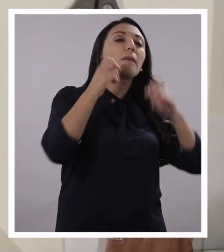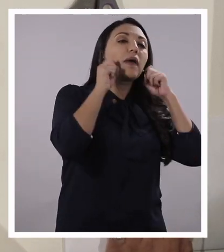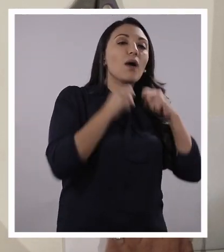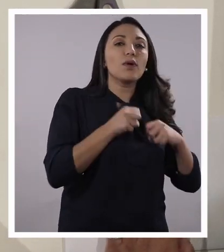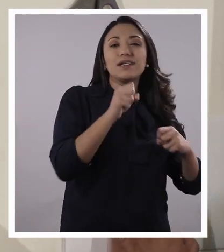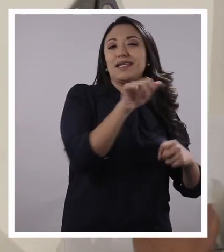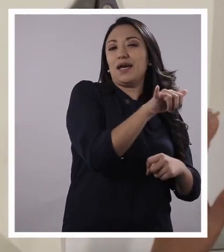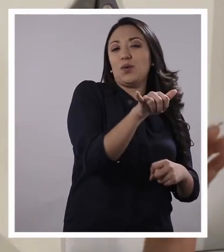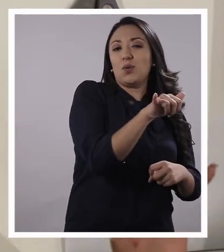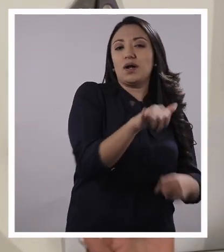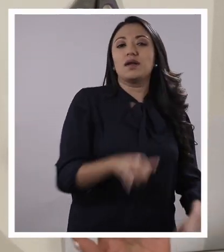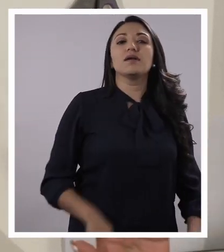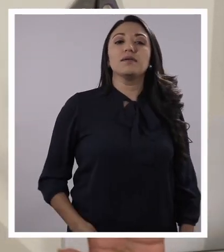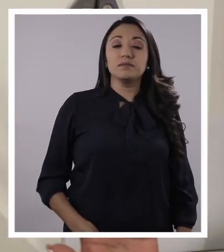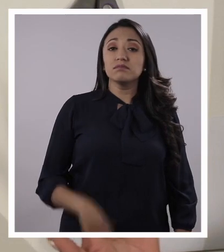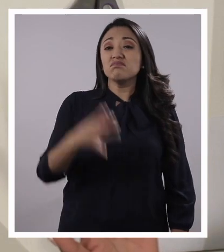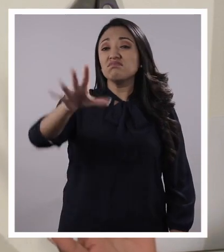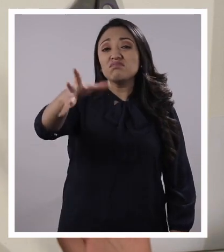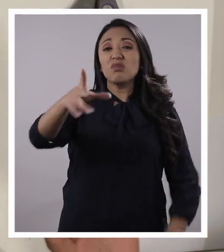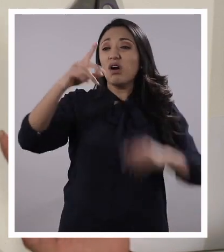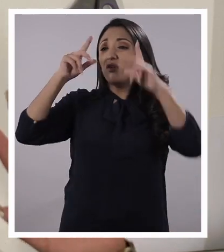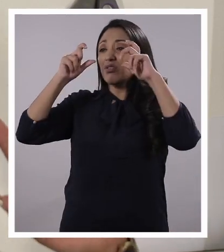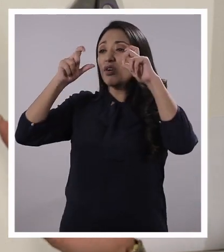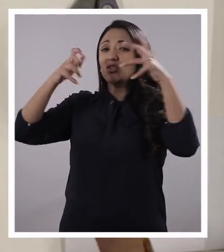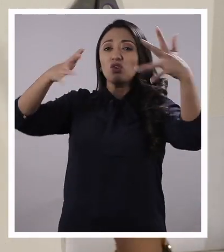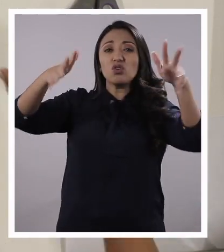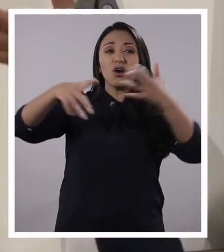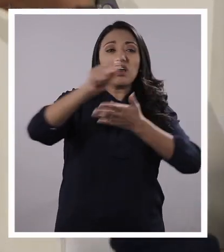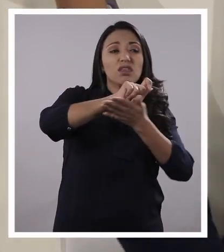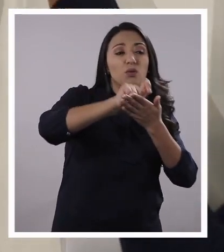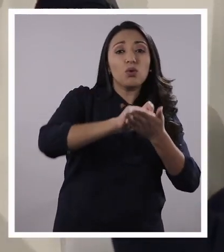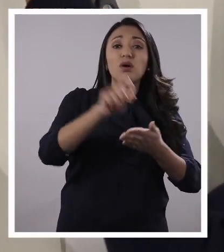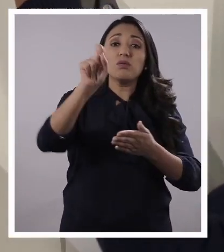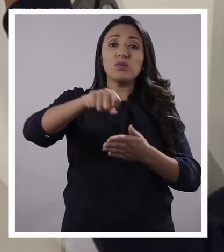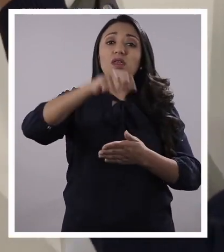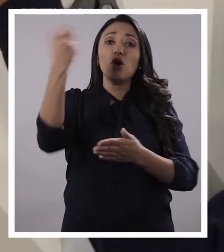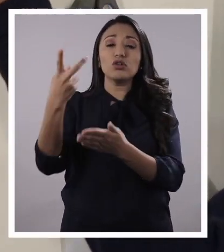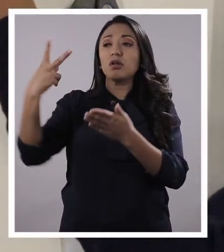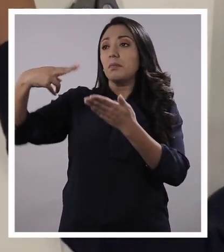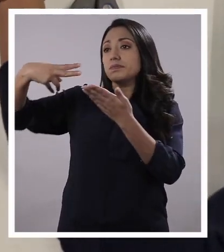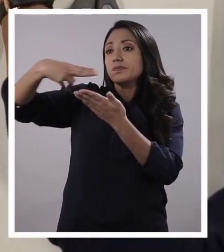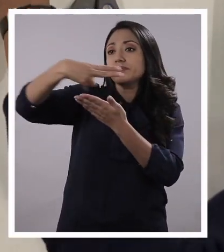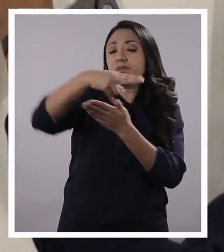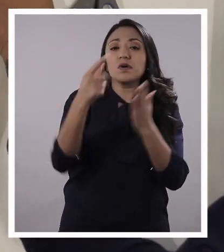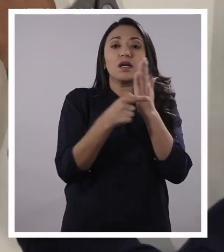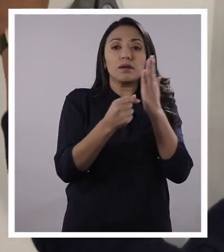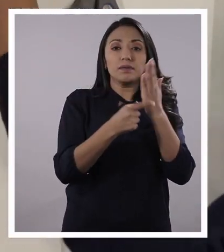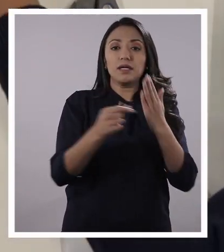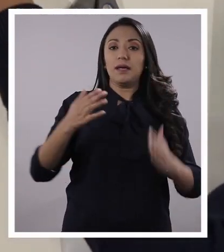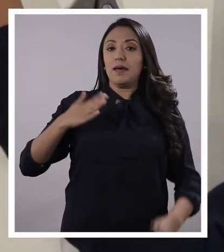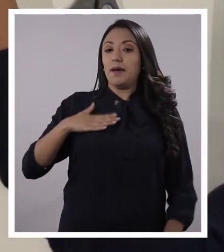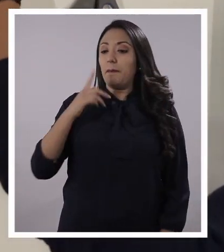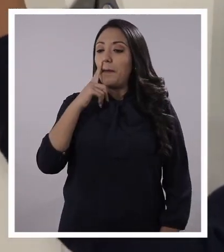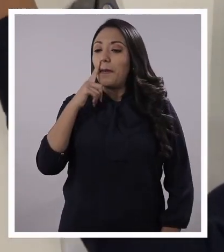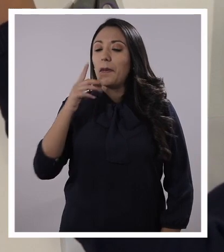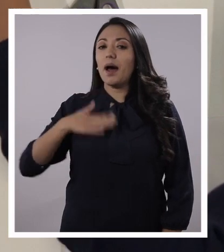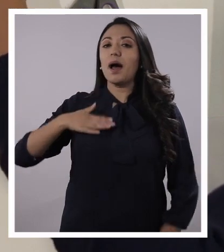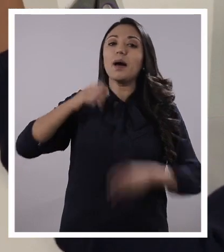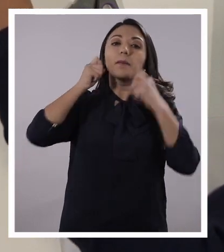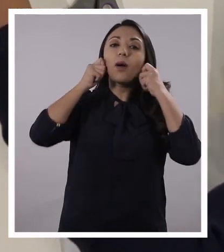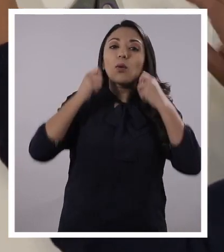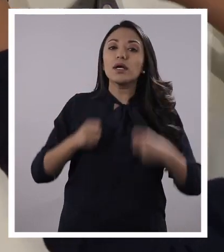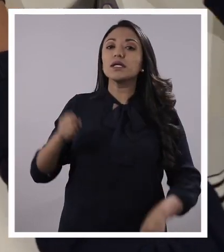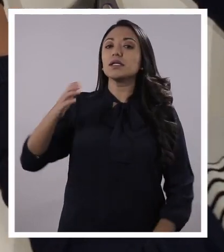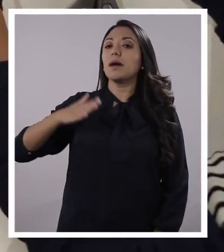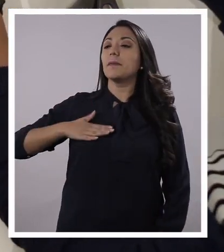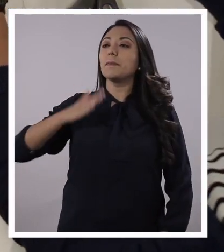abuelita. Muy bien, porque si no tienen fotos, no quieren dibujar, podemos usar también recortes. Yo tengo aquí a mi papi, a mi abuelito, a mi